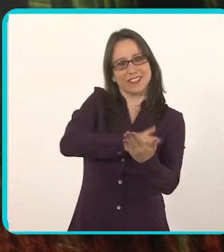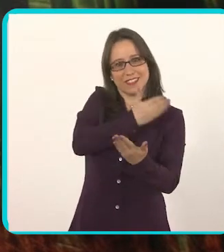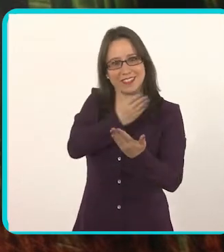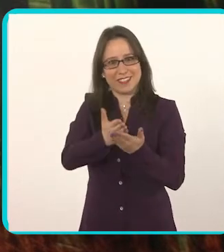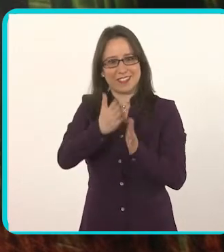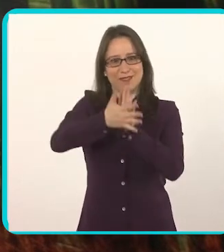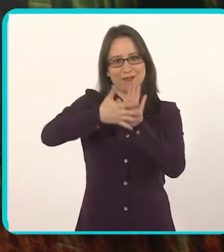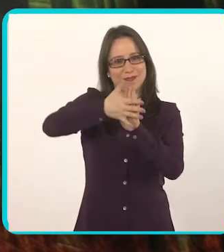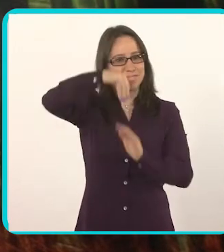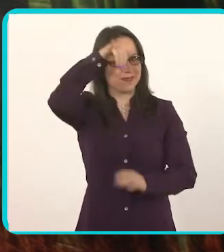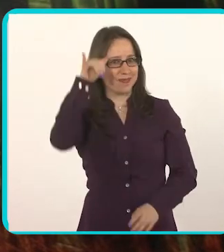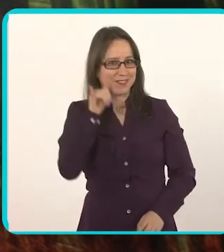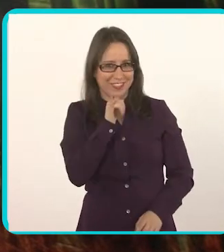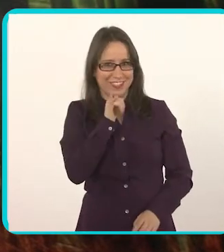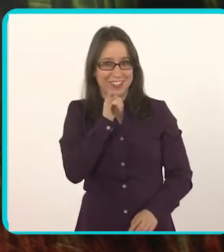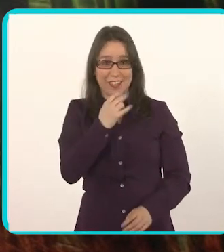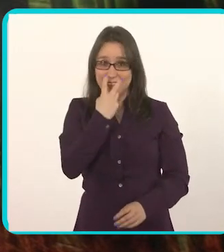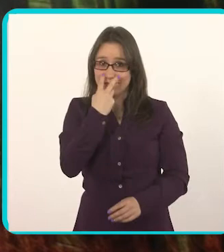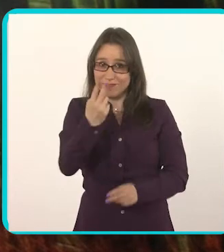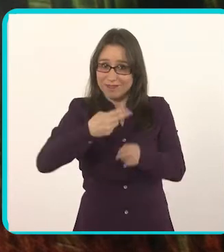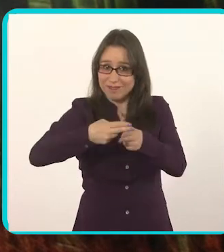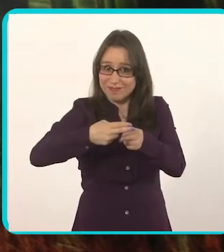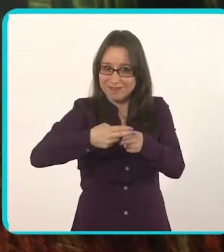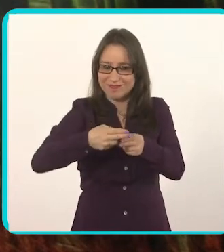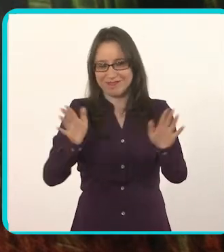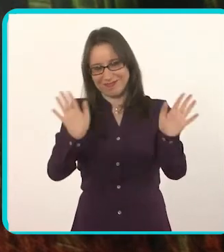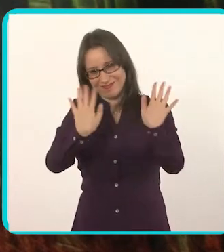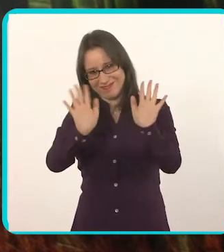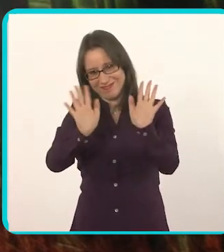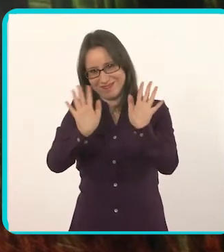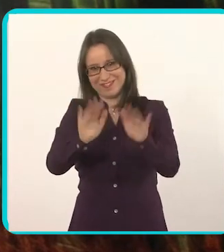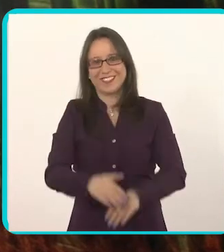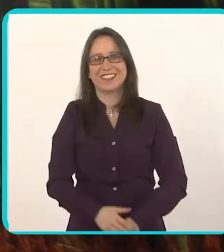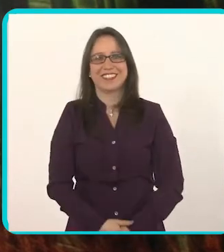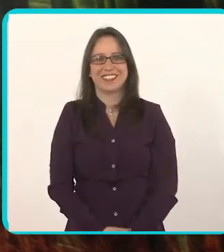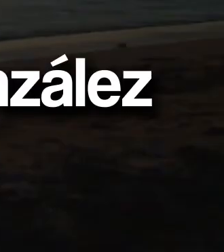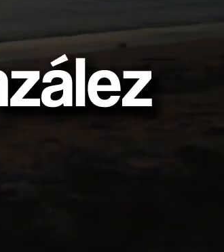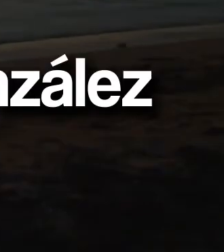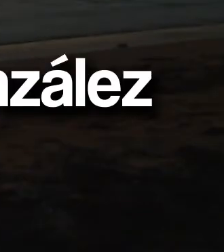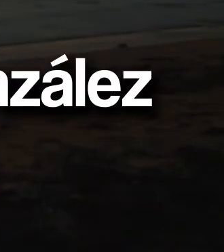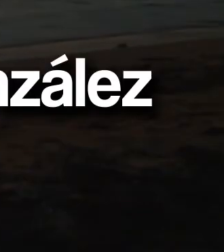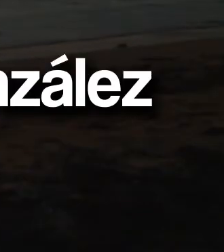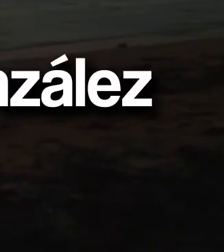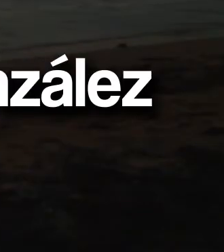Señas Colombiana de Joana Junca. Nos vemos la próxima semana con más información.